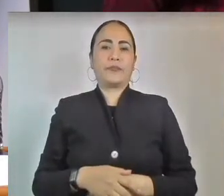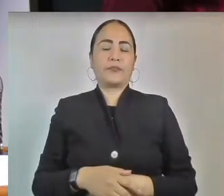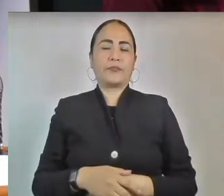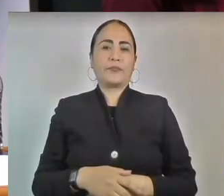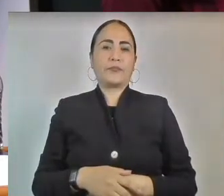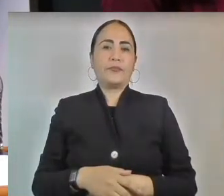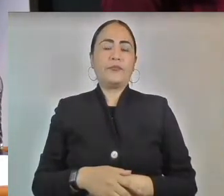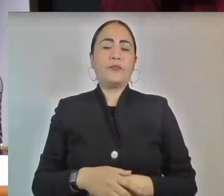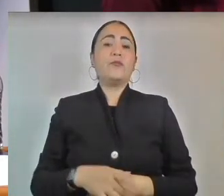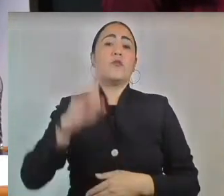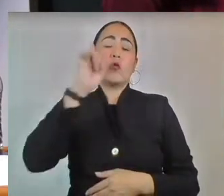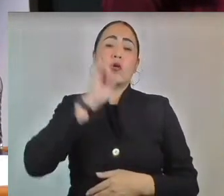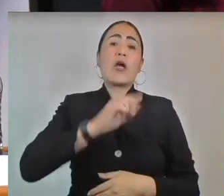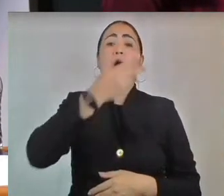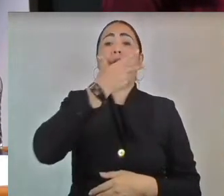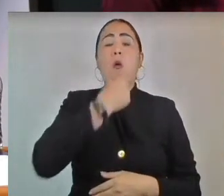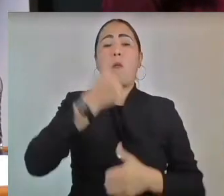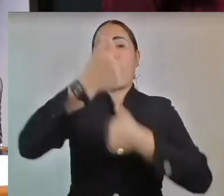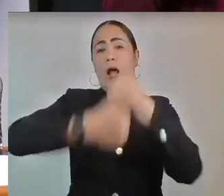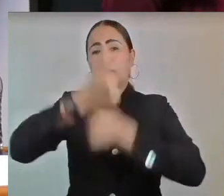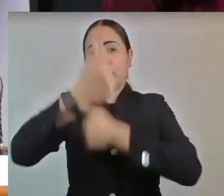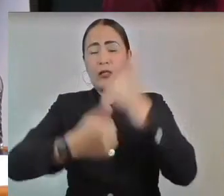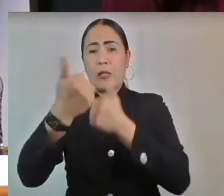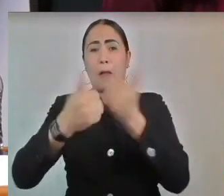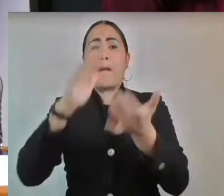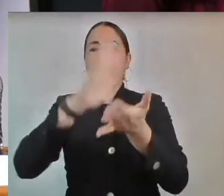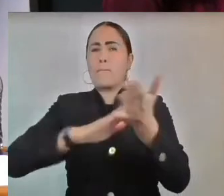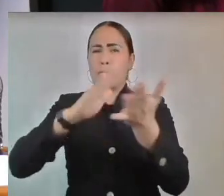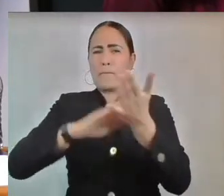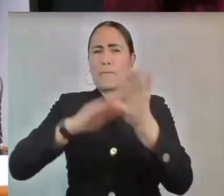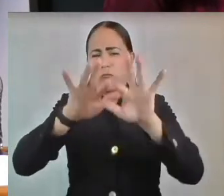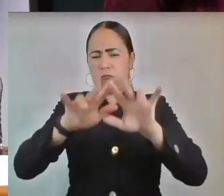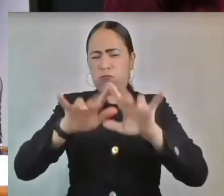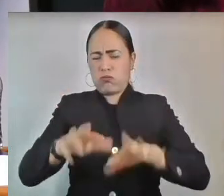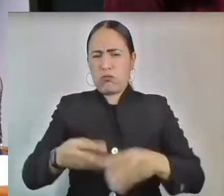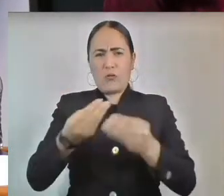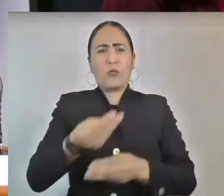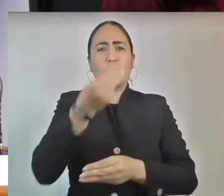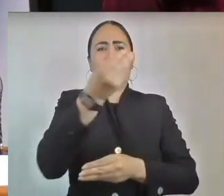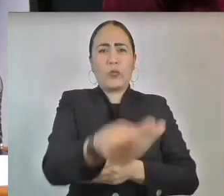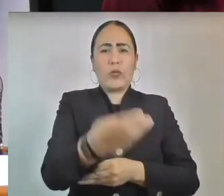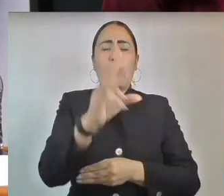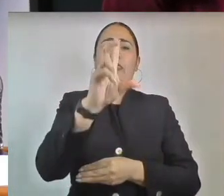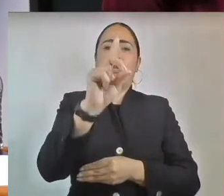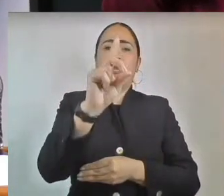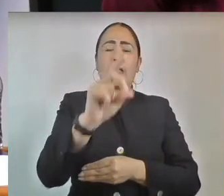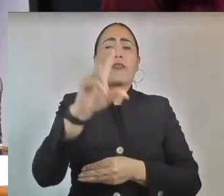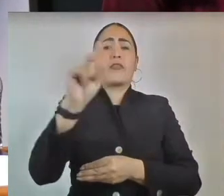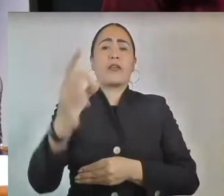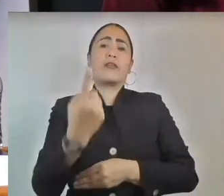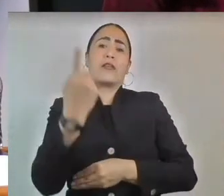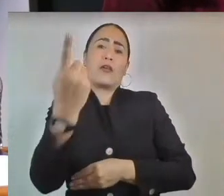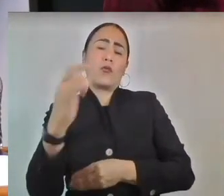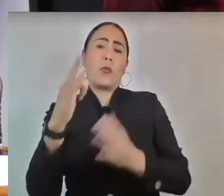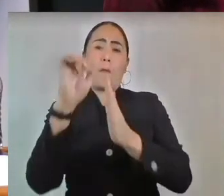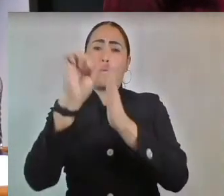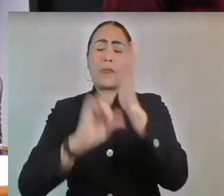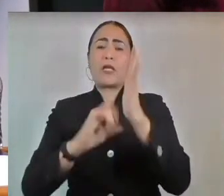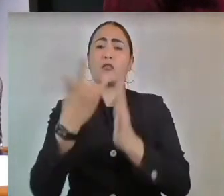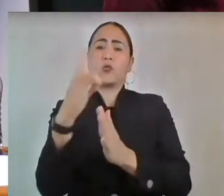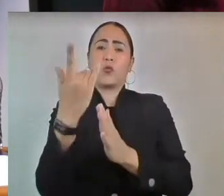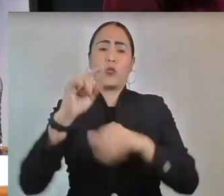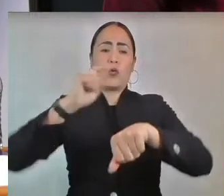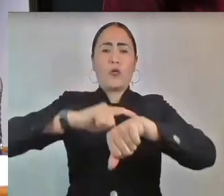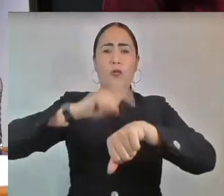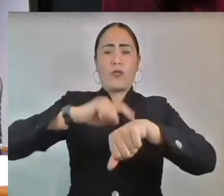y los aspirantes harán llegar la documentación correspondiente los días 30 y 31 de julio, en horario de 10 a las